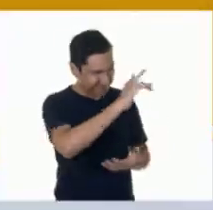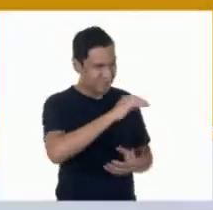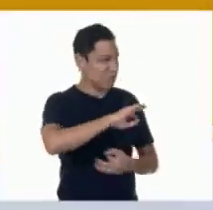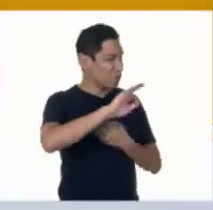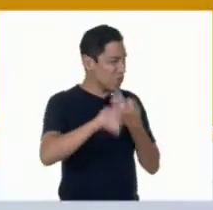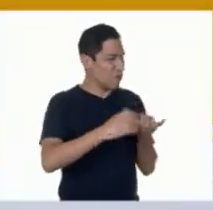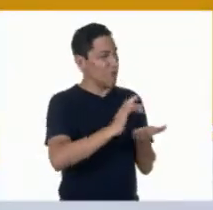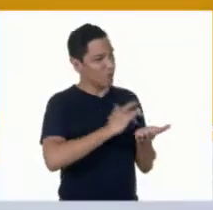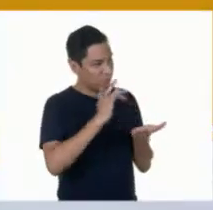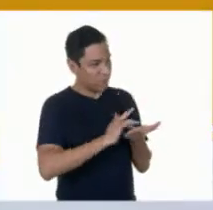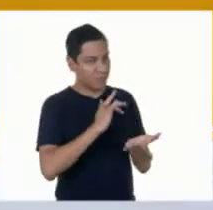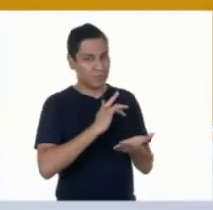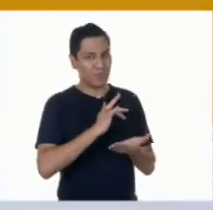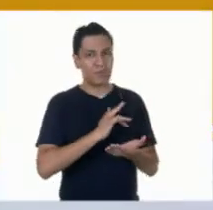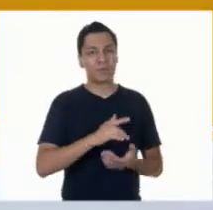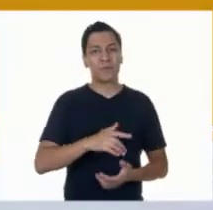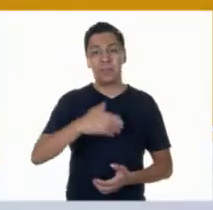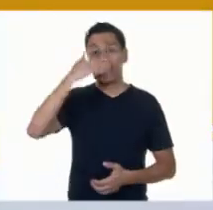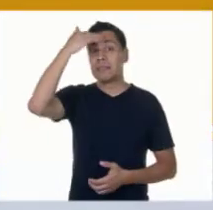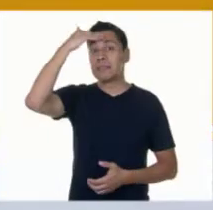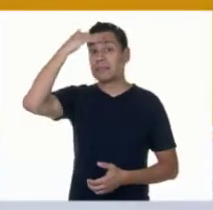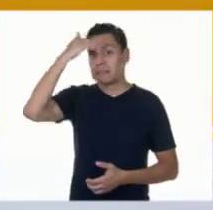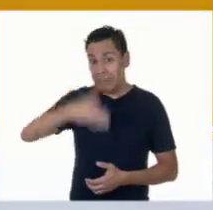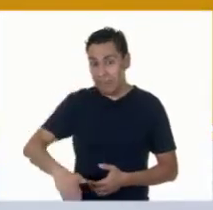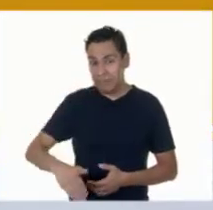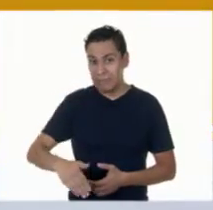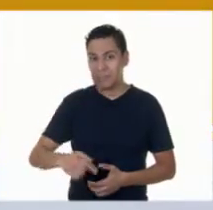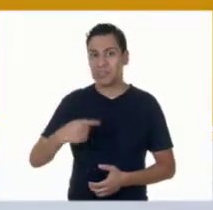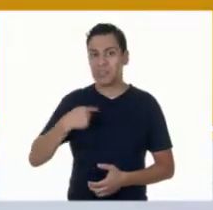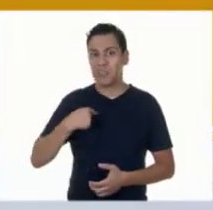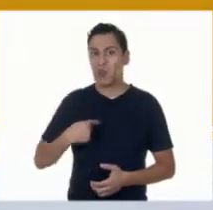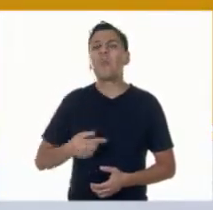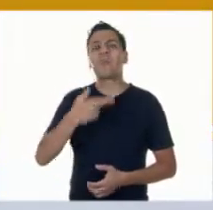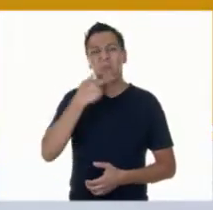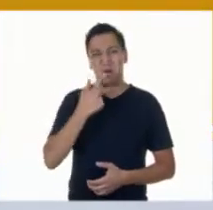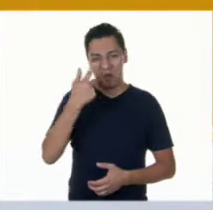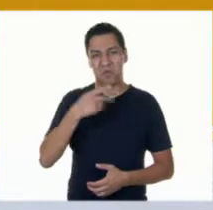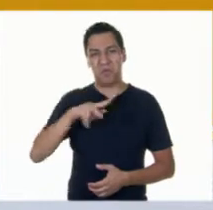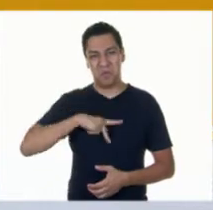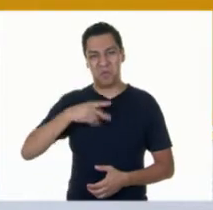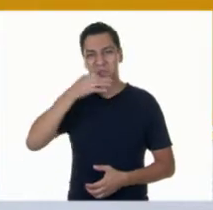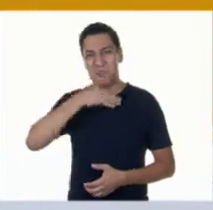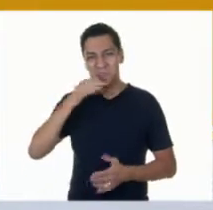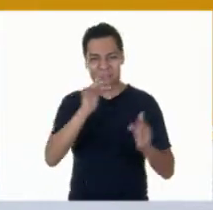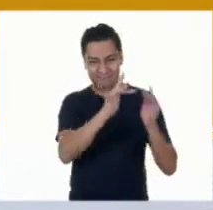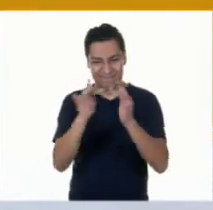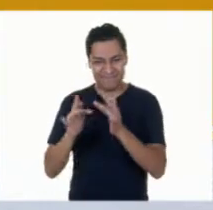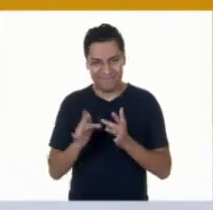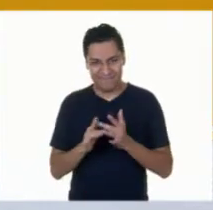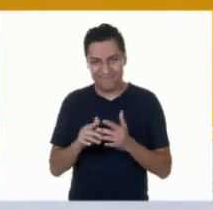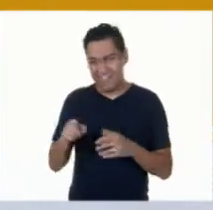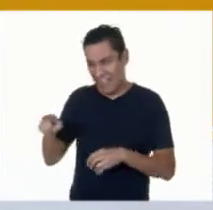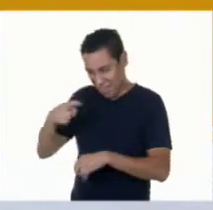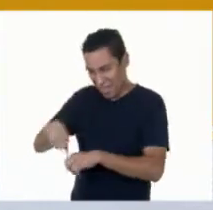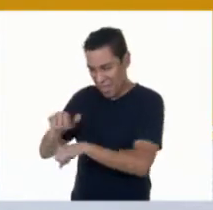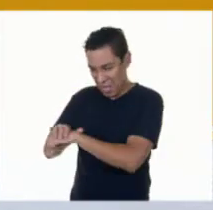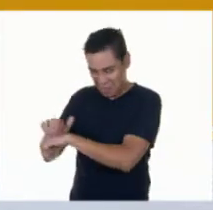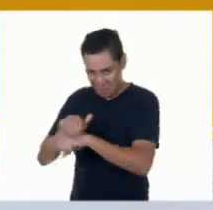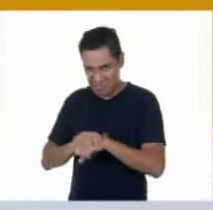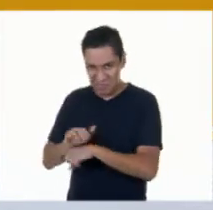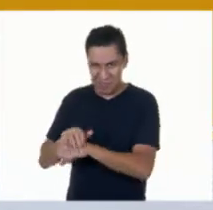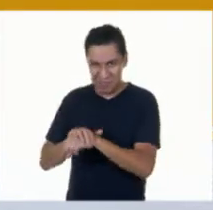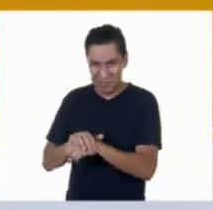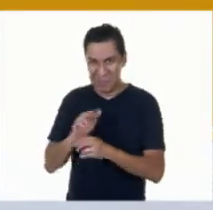todo el apoyo. ¿Sabe qué? Yo voy a ir a organizar una fiesta a distancia y por supuesto la voy a invitar.